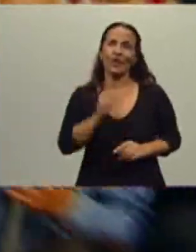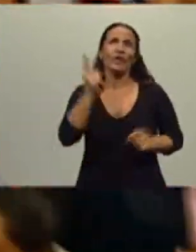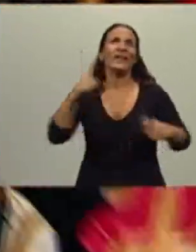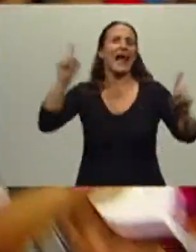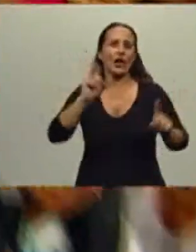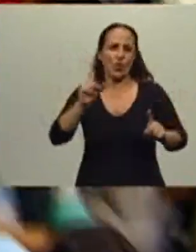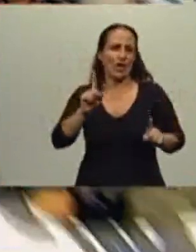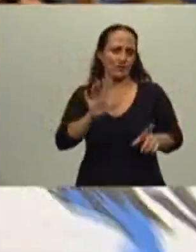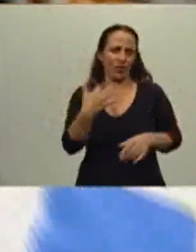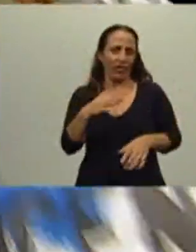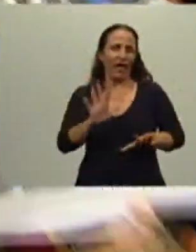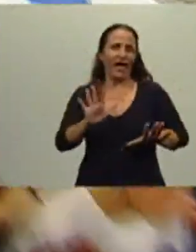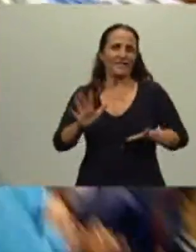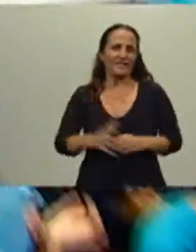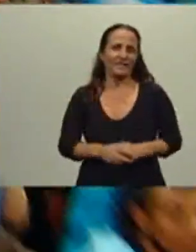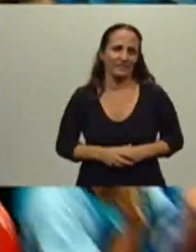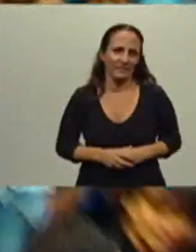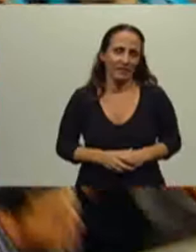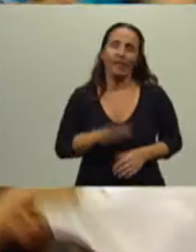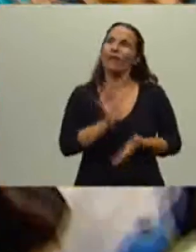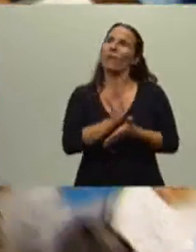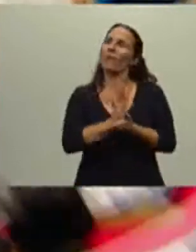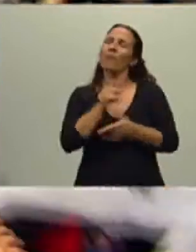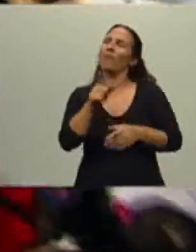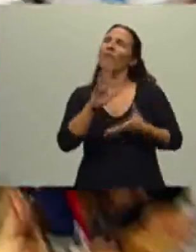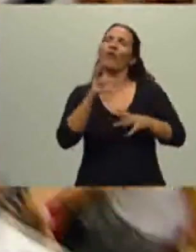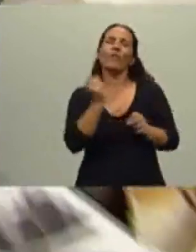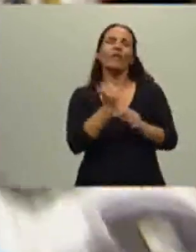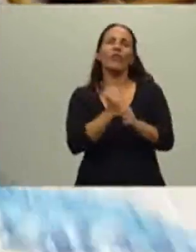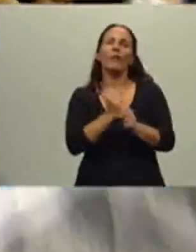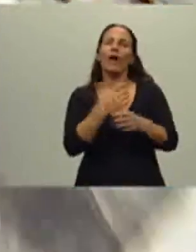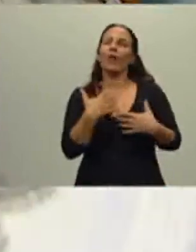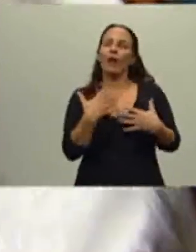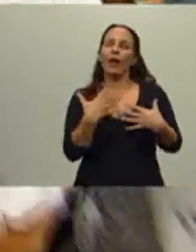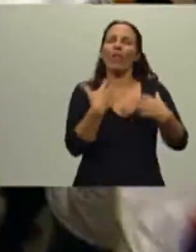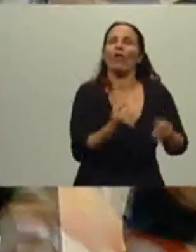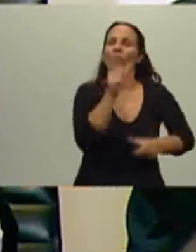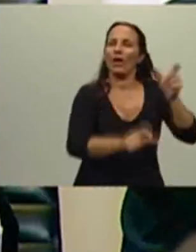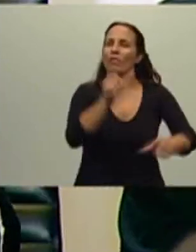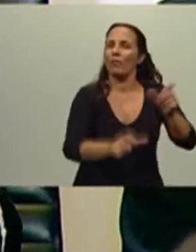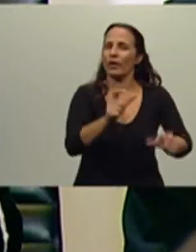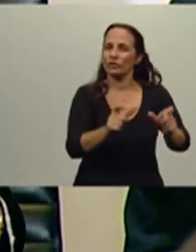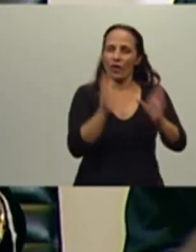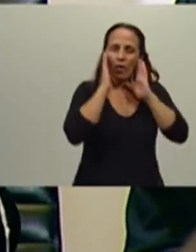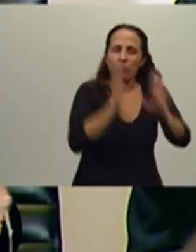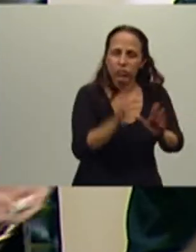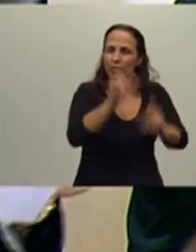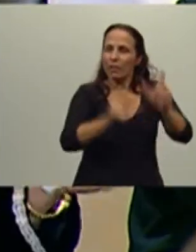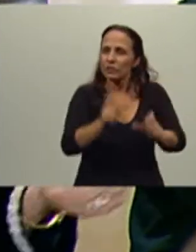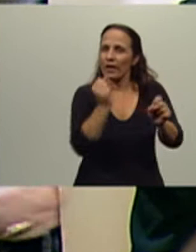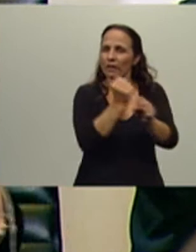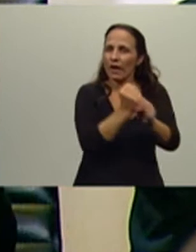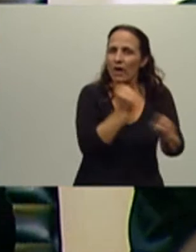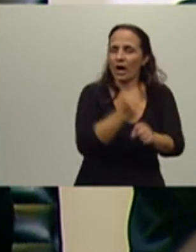activas en defensa de los trabajadores, de los usuarios, de los